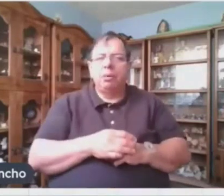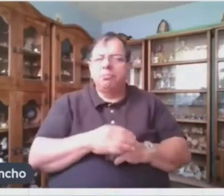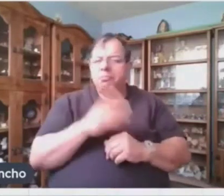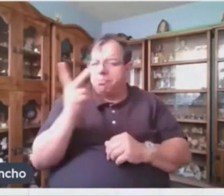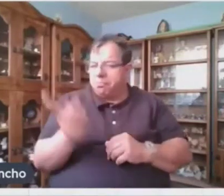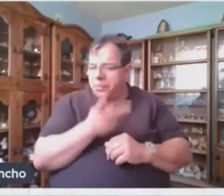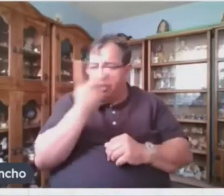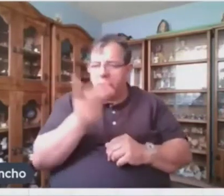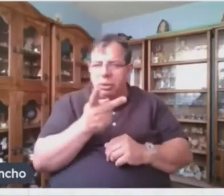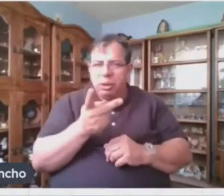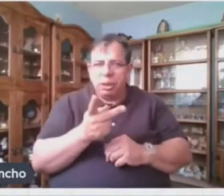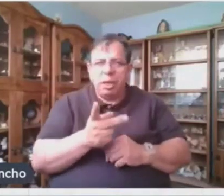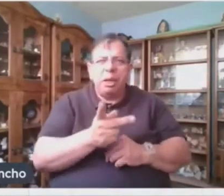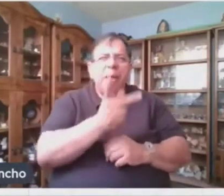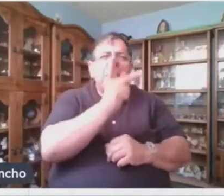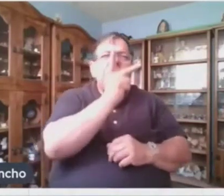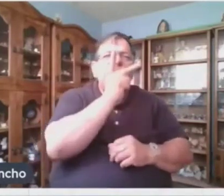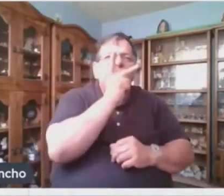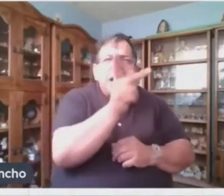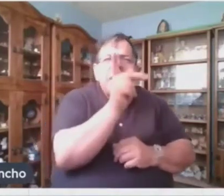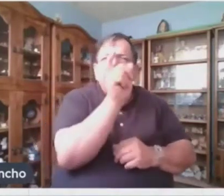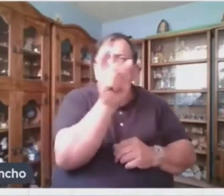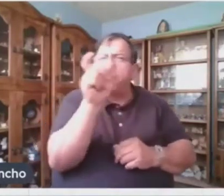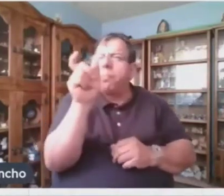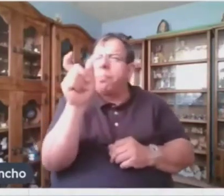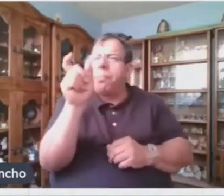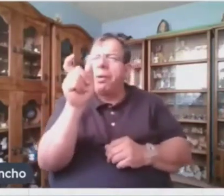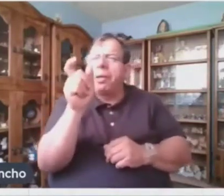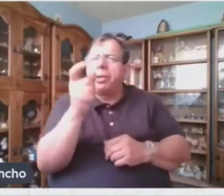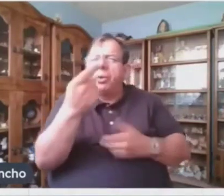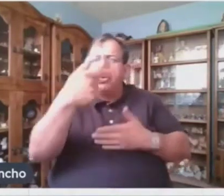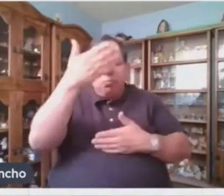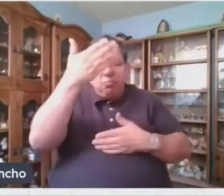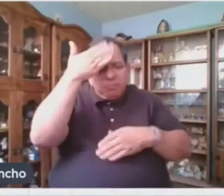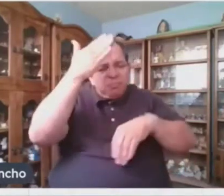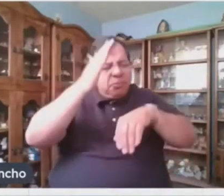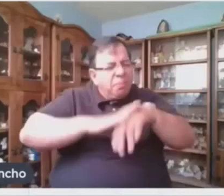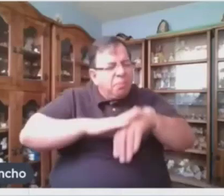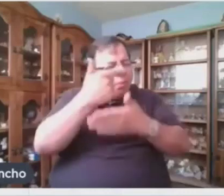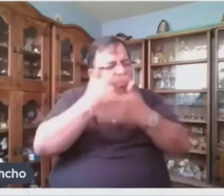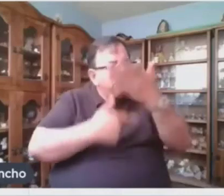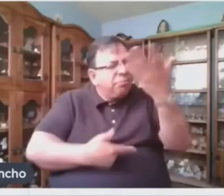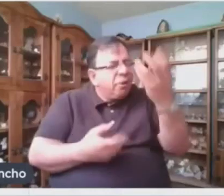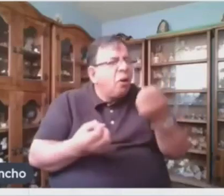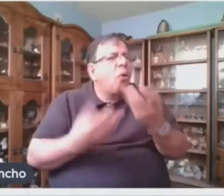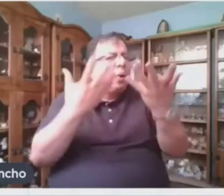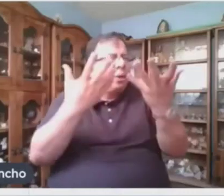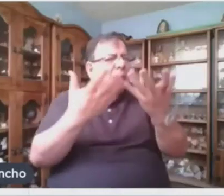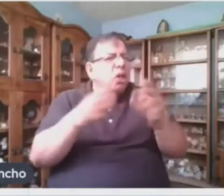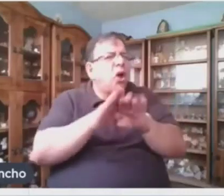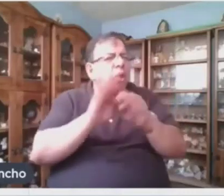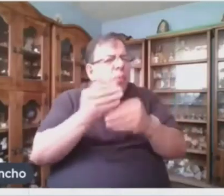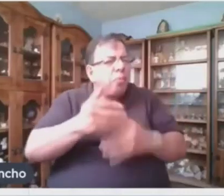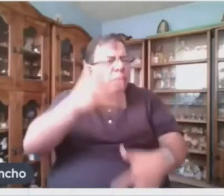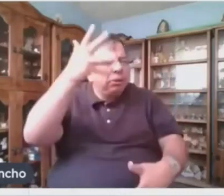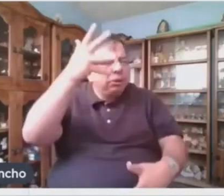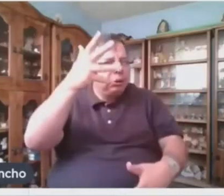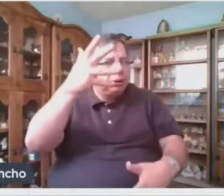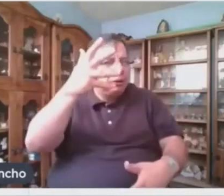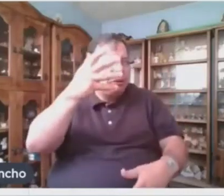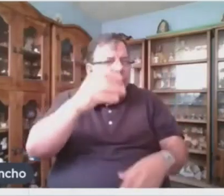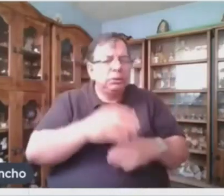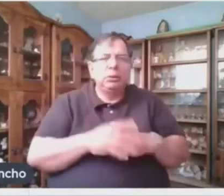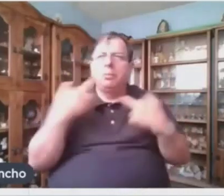¿Cuántas palabras aproximadamente Puedo tener en mi vocabulario? ¿O cómo puedo ampliarlo? ¿Qué pregunta tan